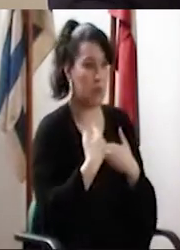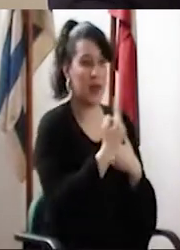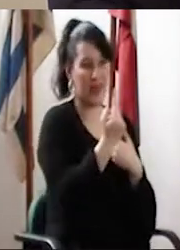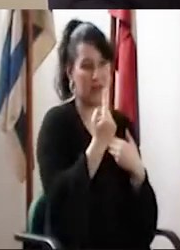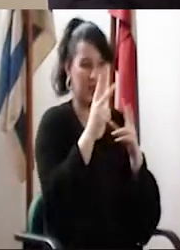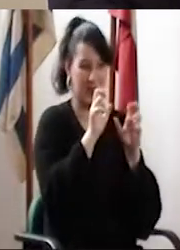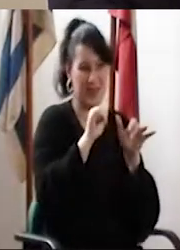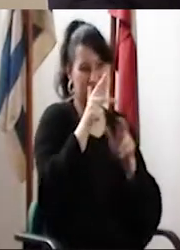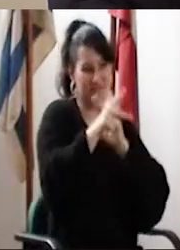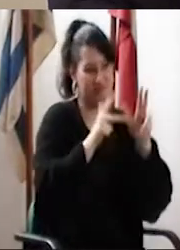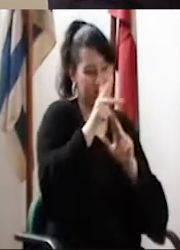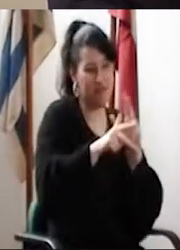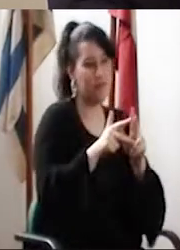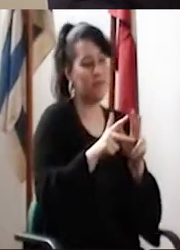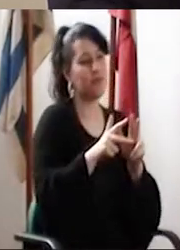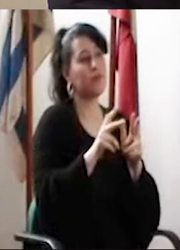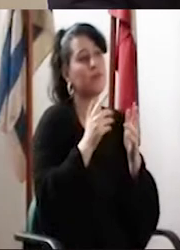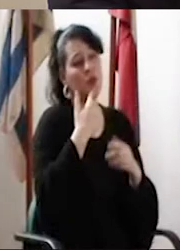dudas particulares de cada una de estas cosas,